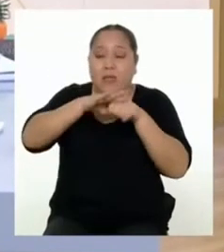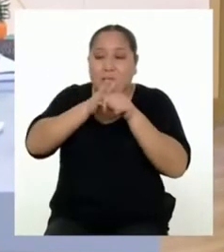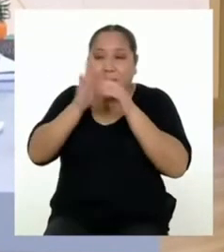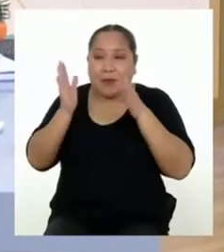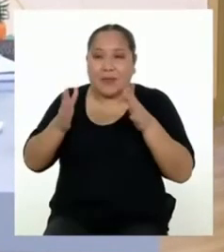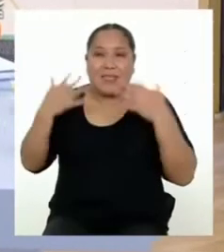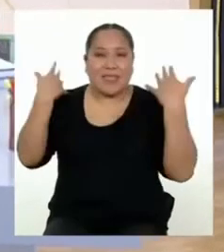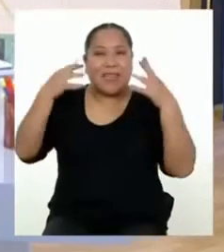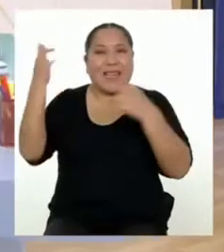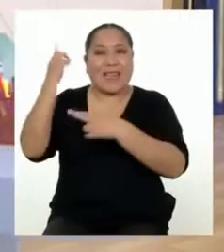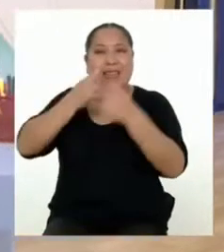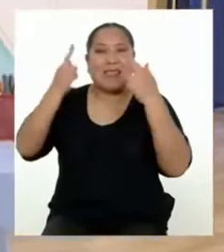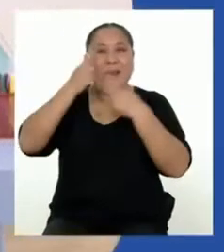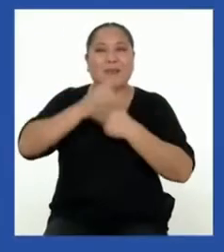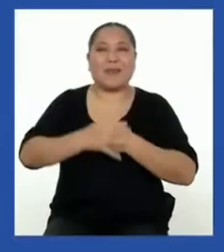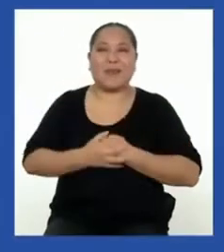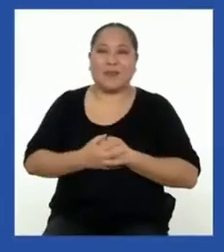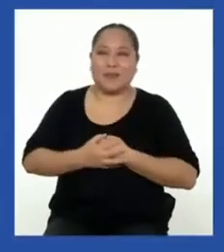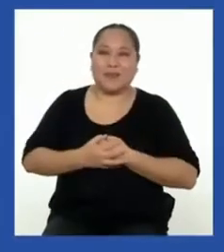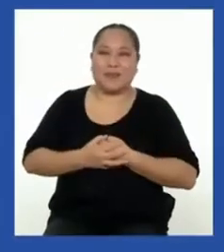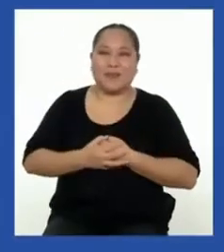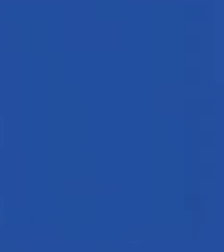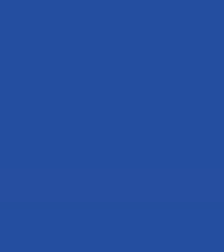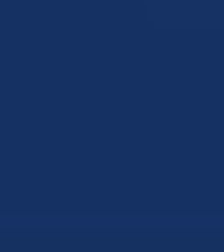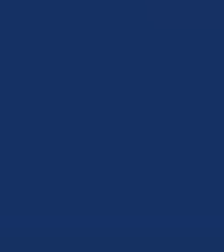¡Ya regresamos!